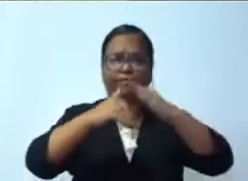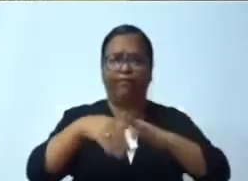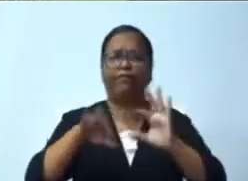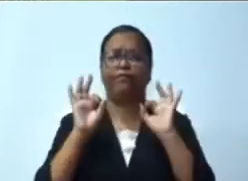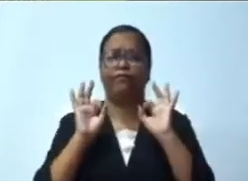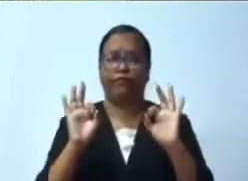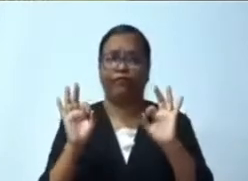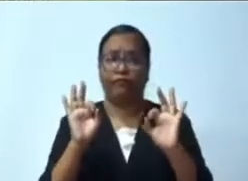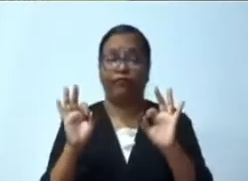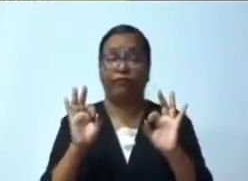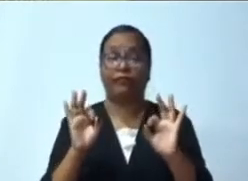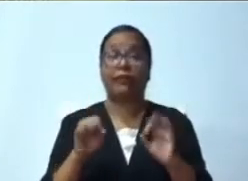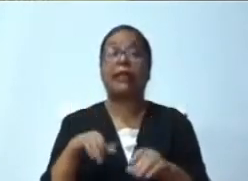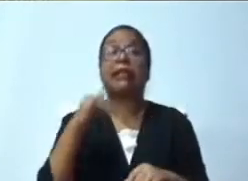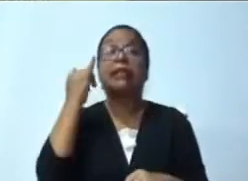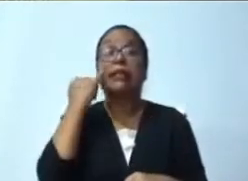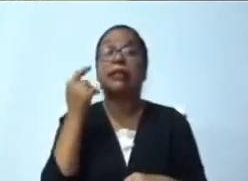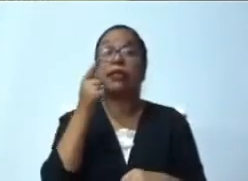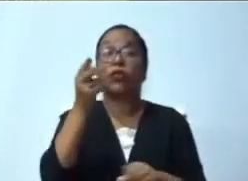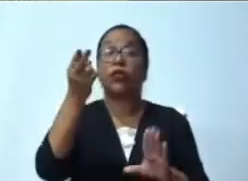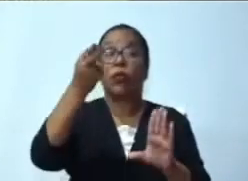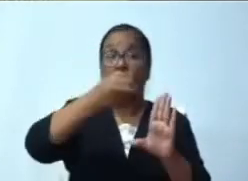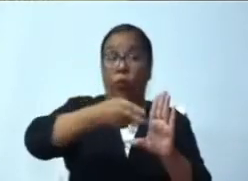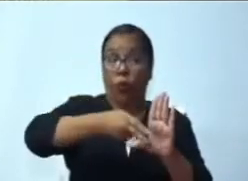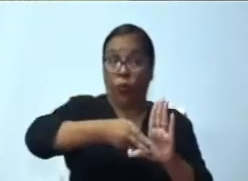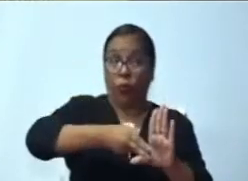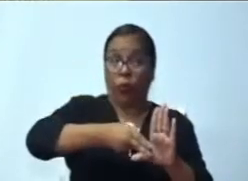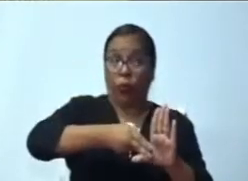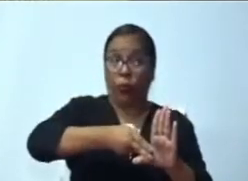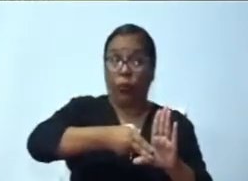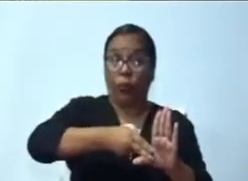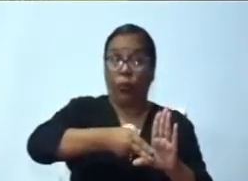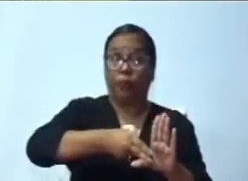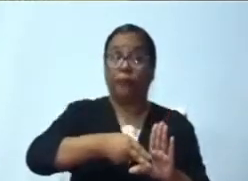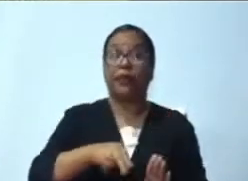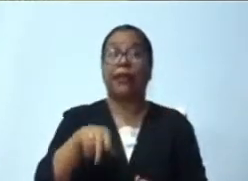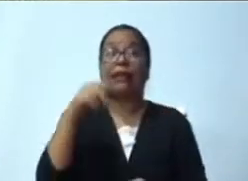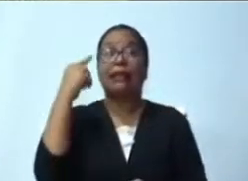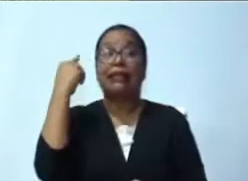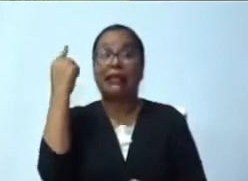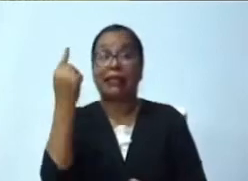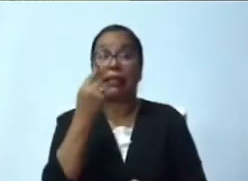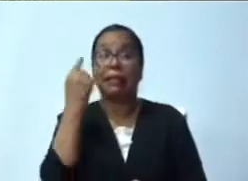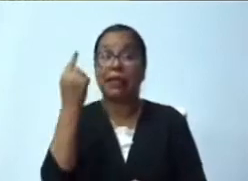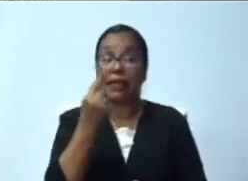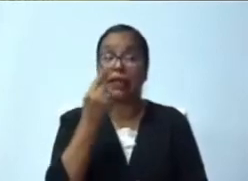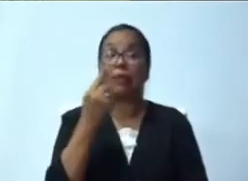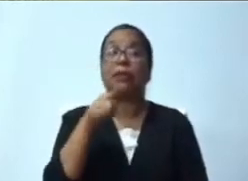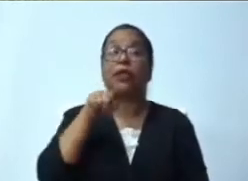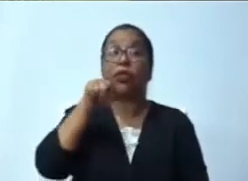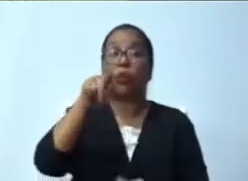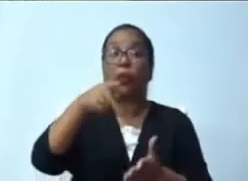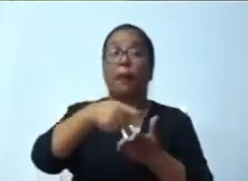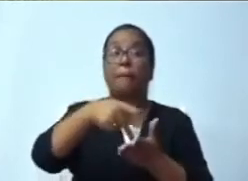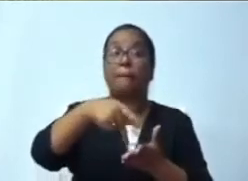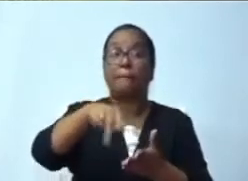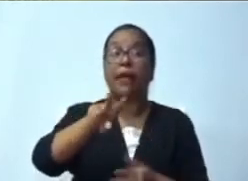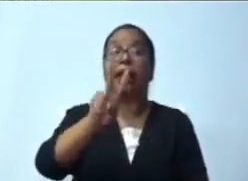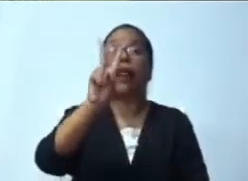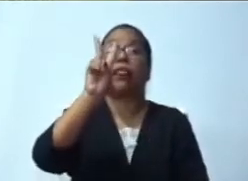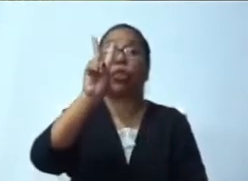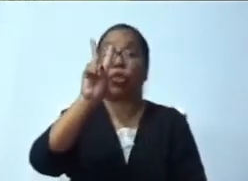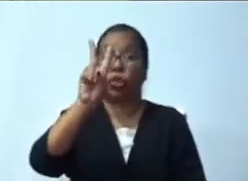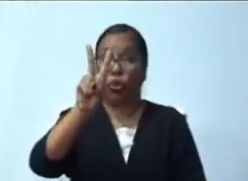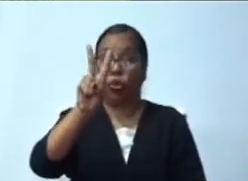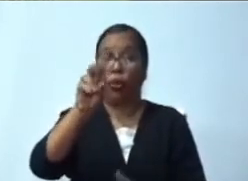mantenimiento de las vías, es RD vial a través de 1.50, porque 50 centavos